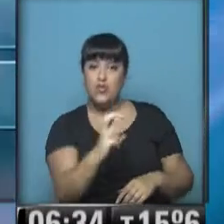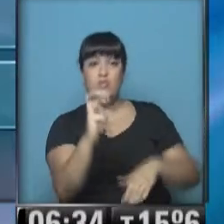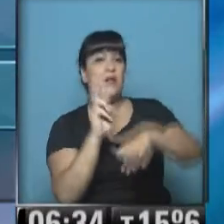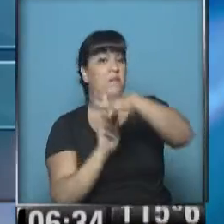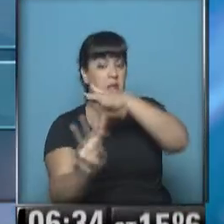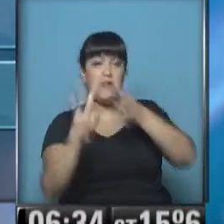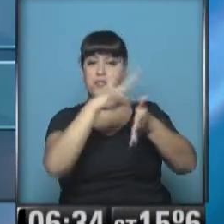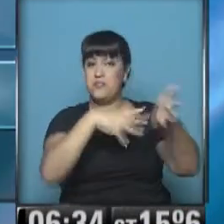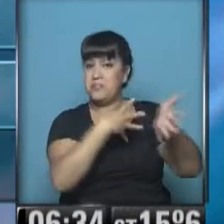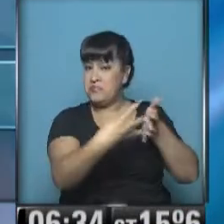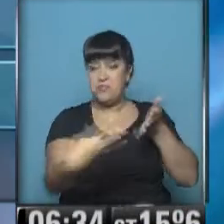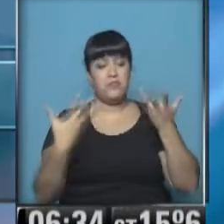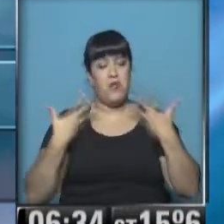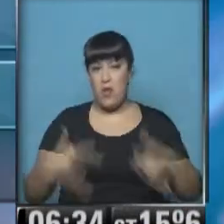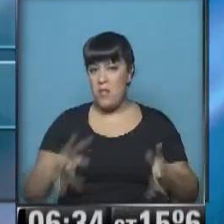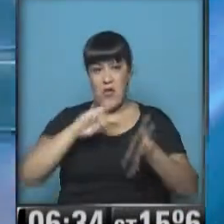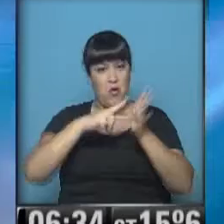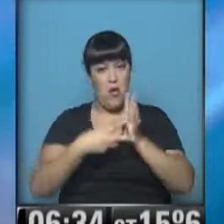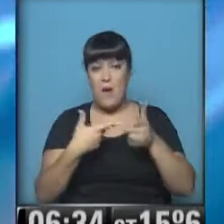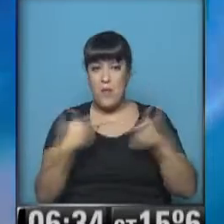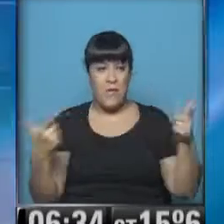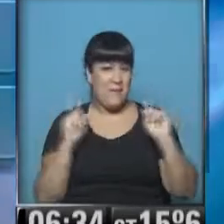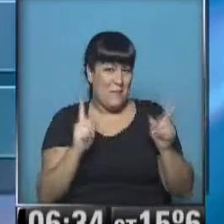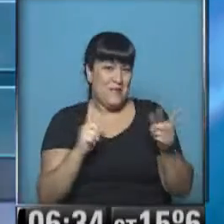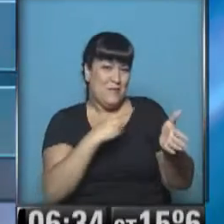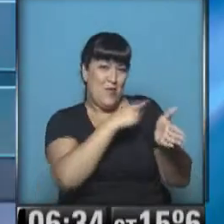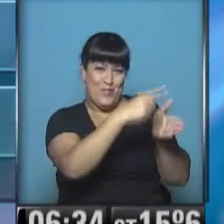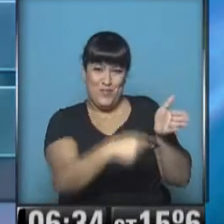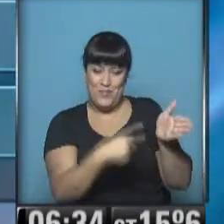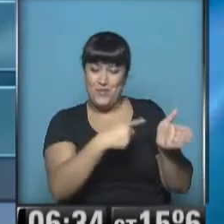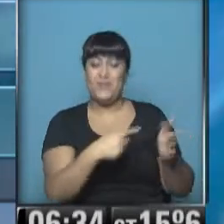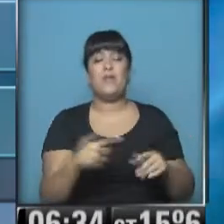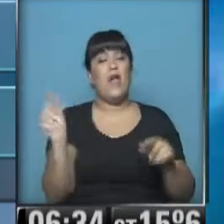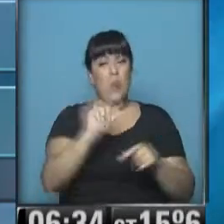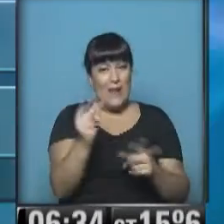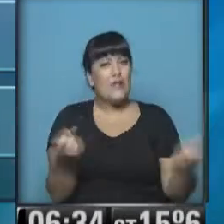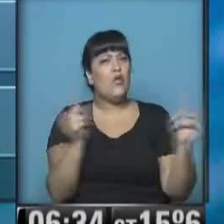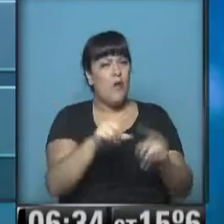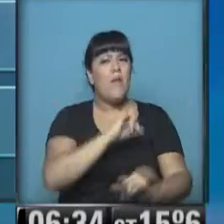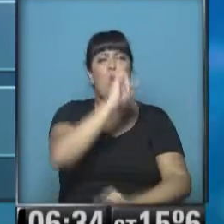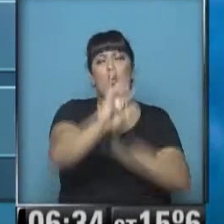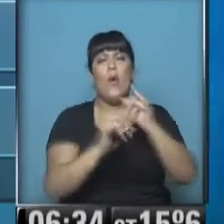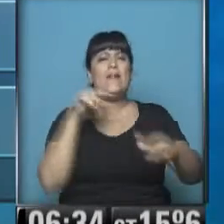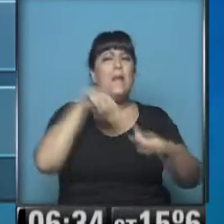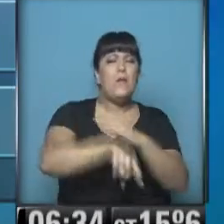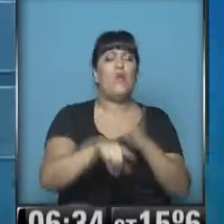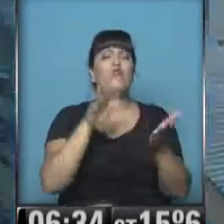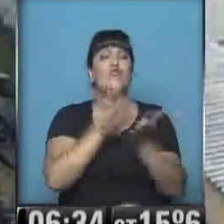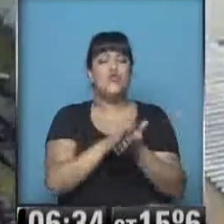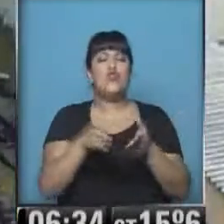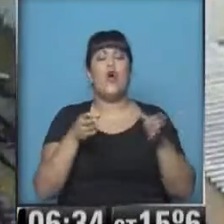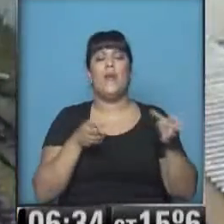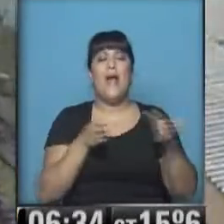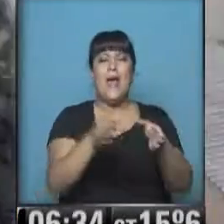metro, de acuerdo a los cronogramas previstos. Tal como indican estas placas. Volvemos en minutos y ampliamos el estado del tránsito